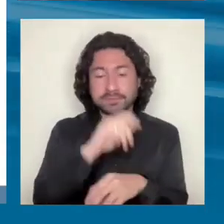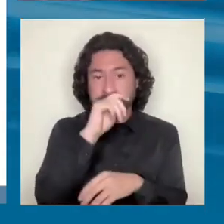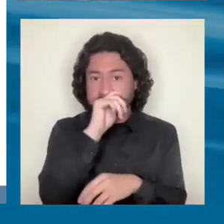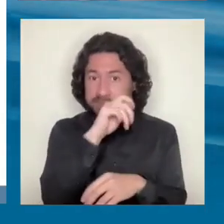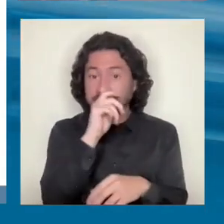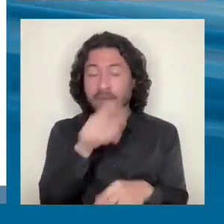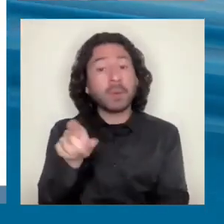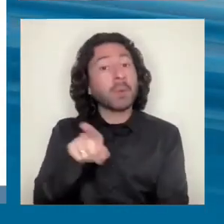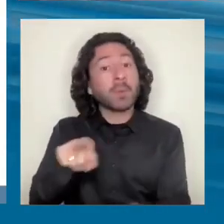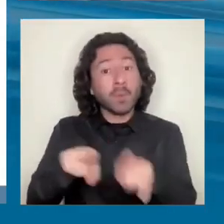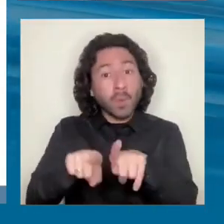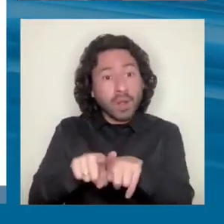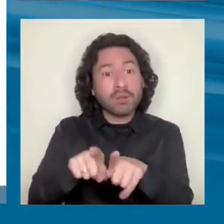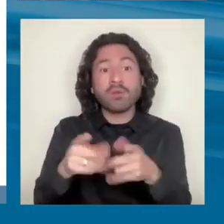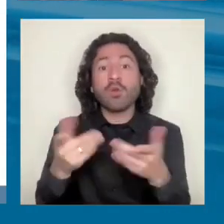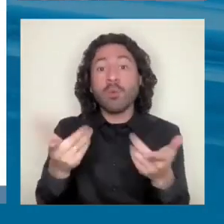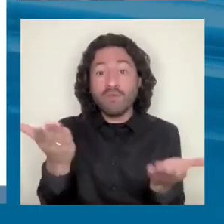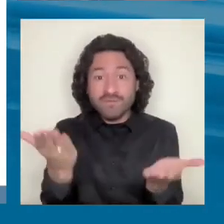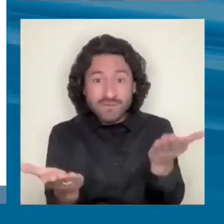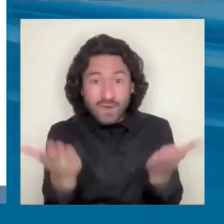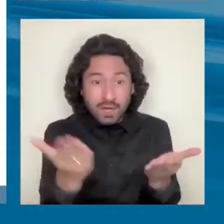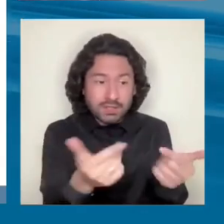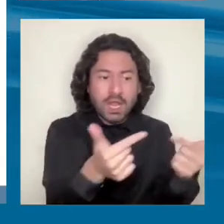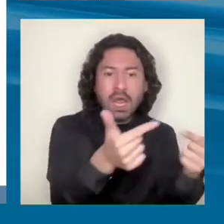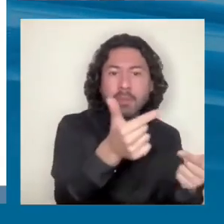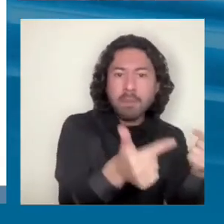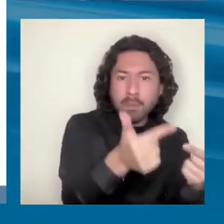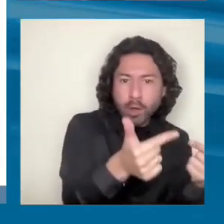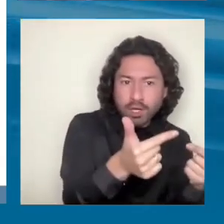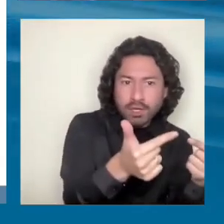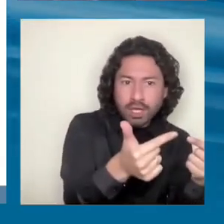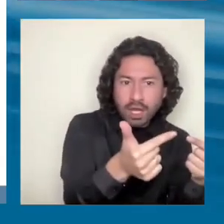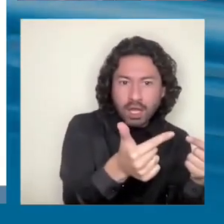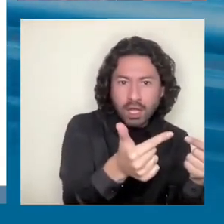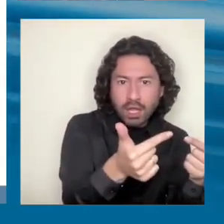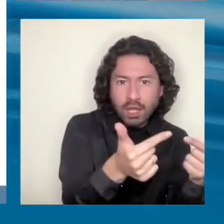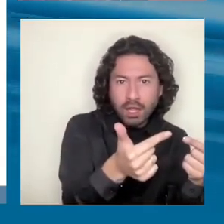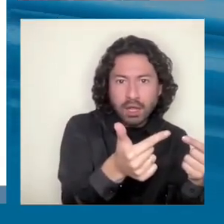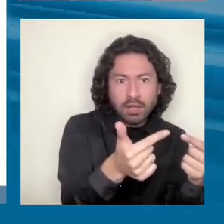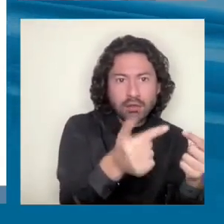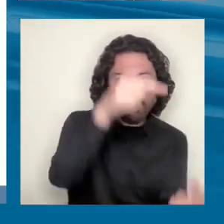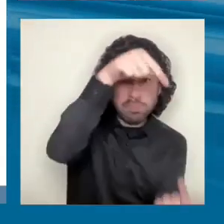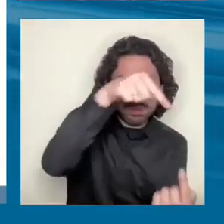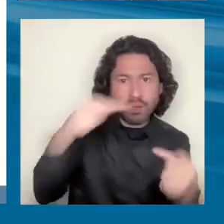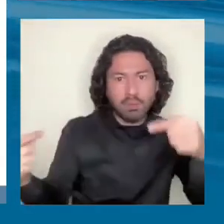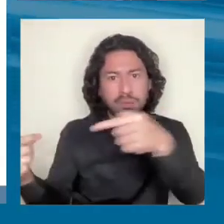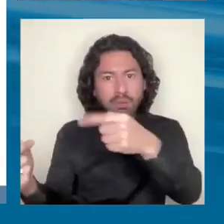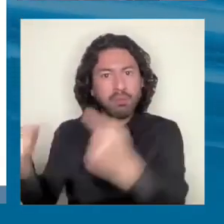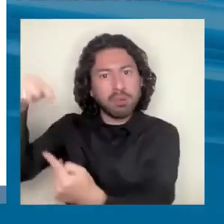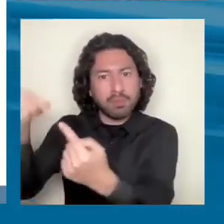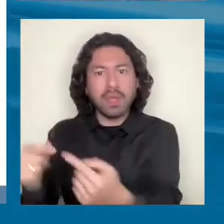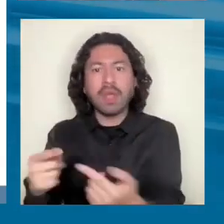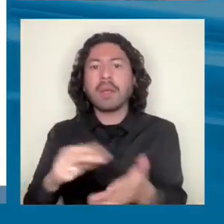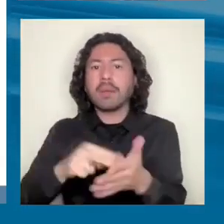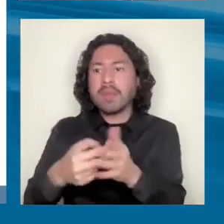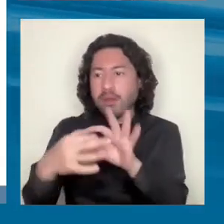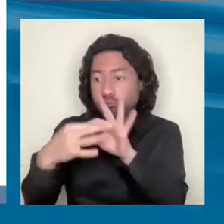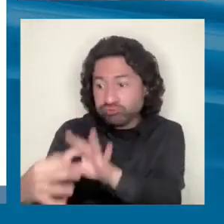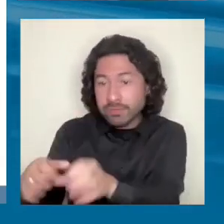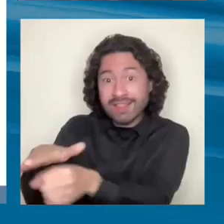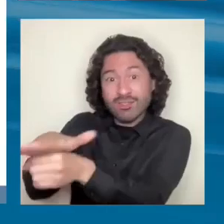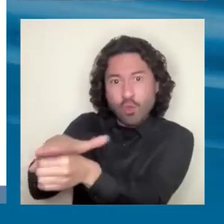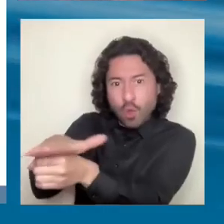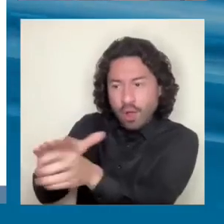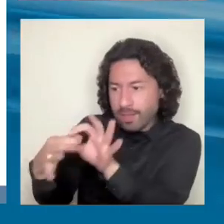balancear entre políticas de arriba para abajo con las de abajo hacia arriba. Es decir, construir desde los territorios. Tenemos una